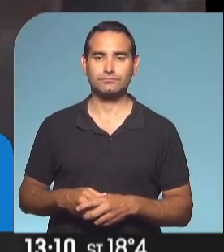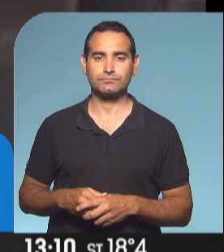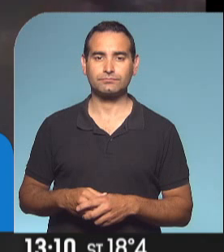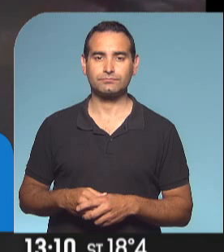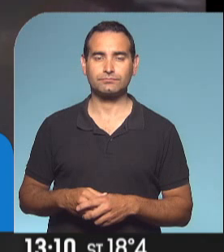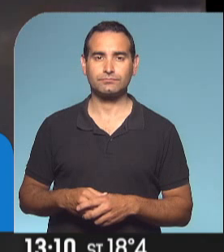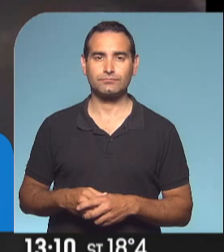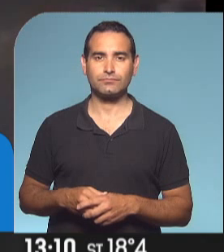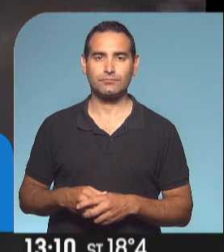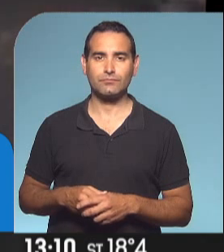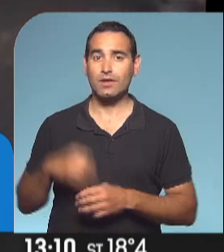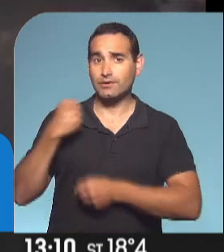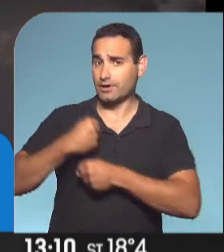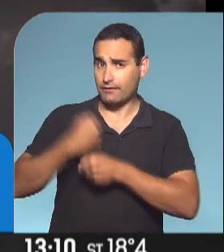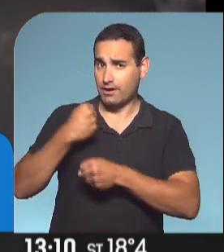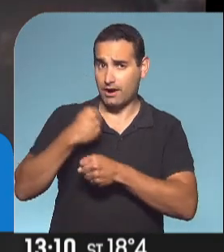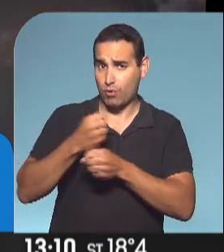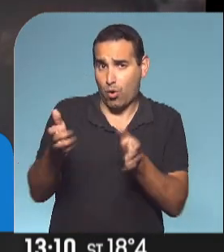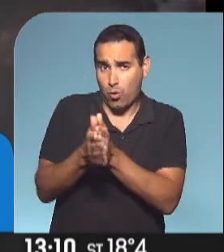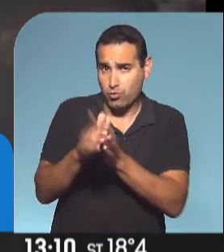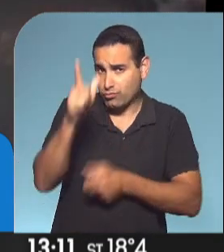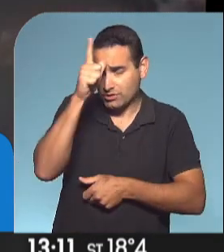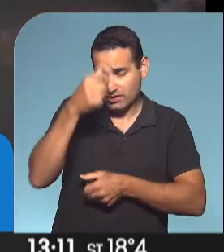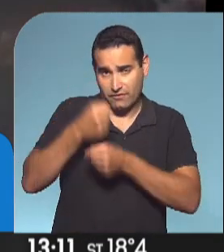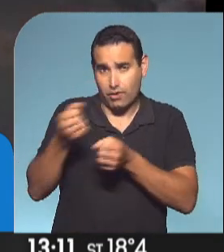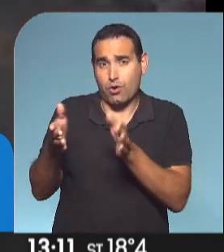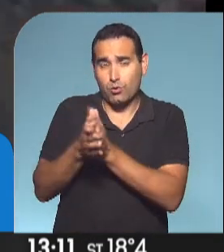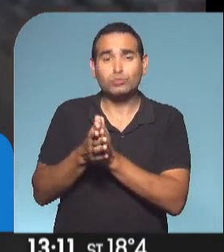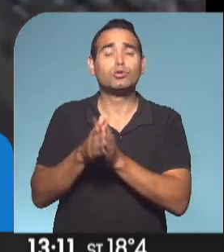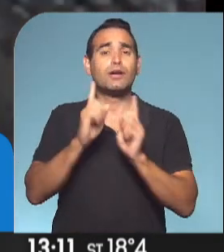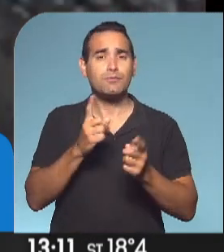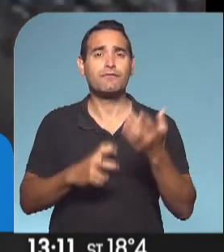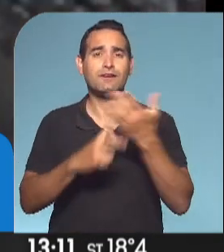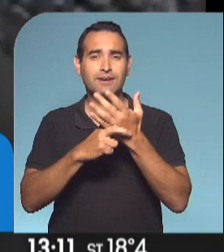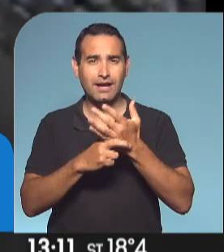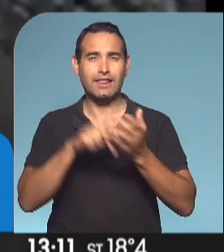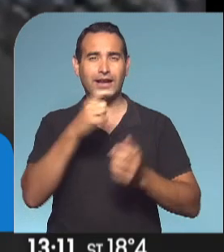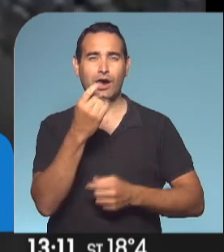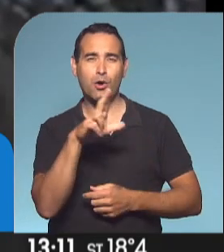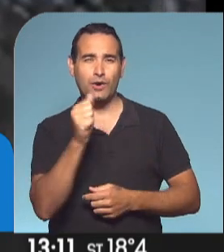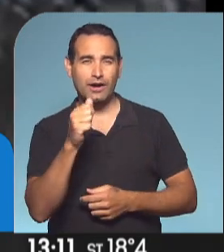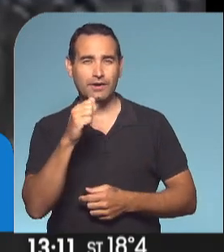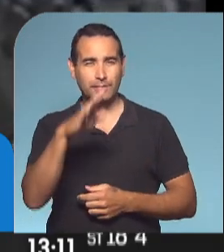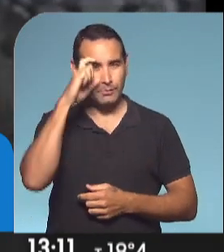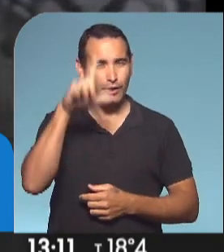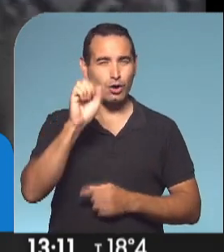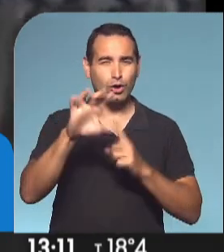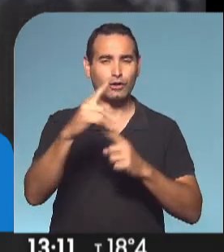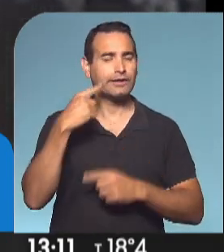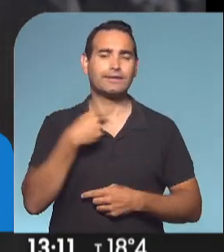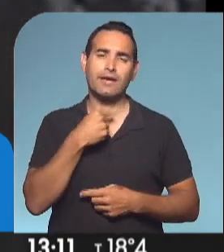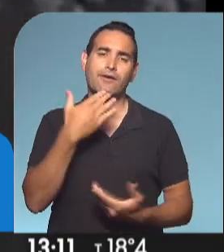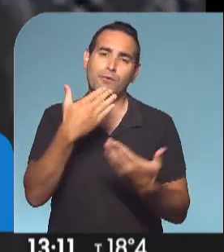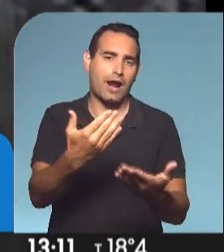Trabajamos en forma conjunta, trabajamos con la fiscal Beloki, Laura Beloki, a quien quiero agradecer públicamente porque